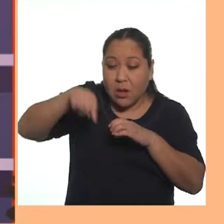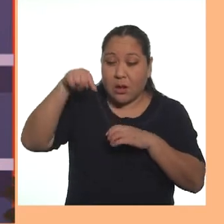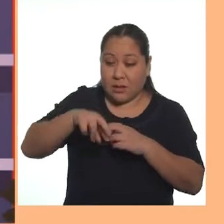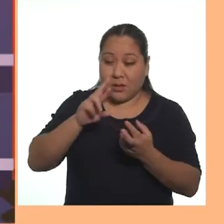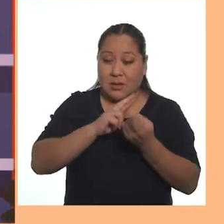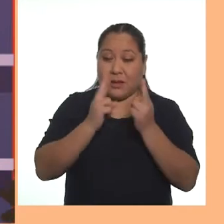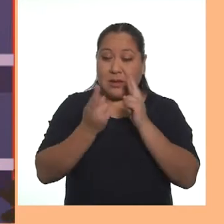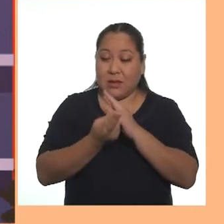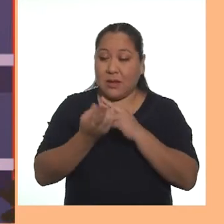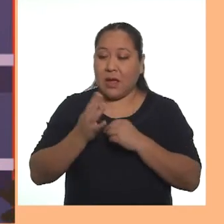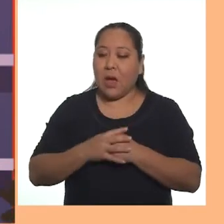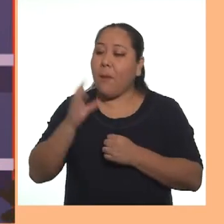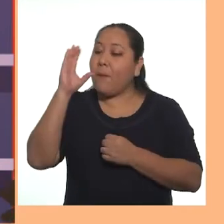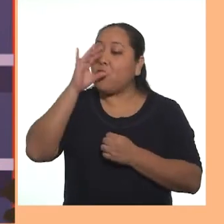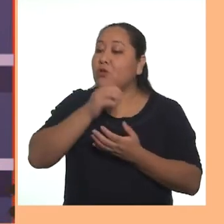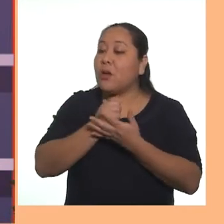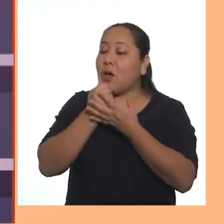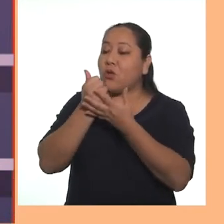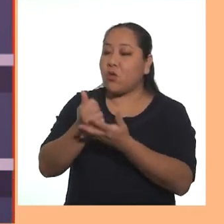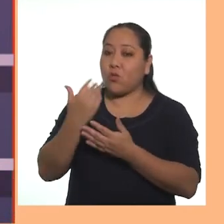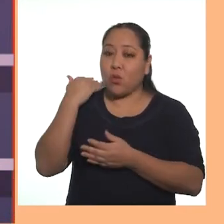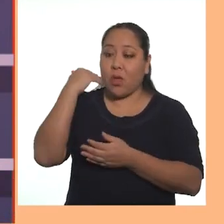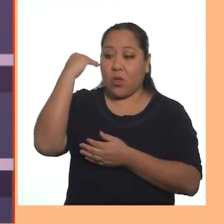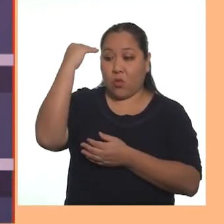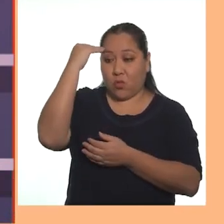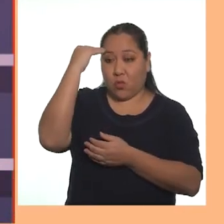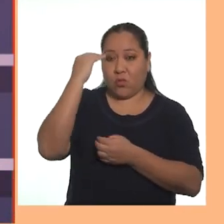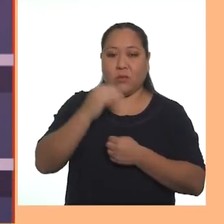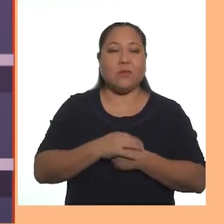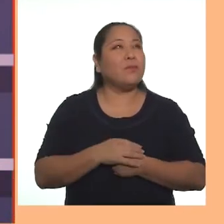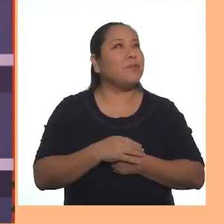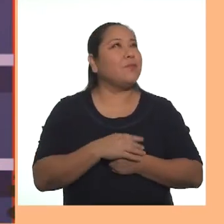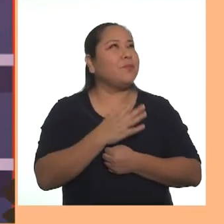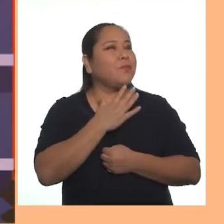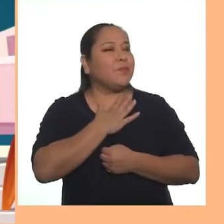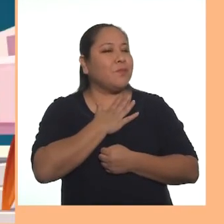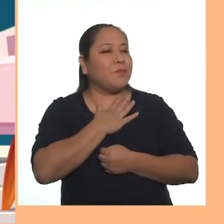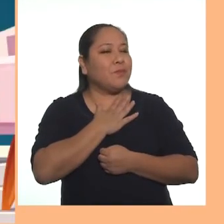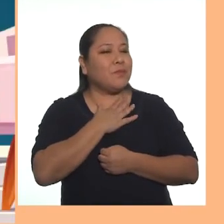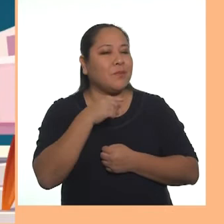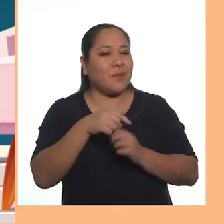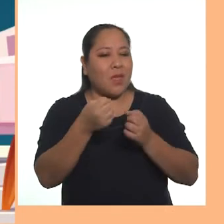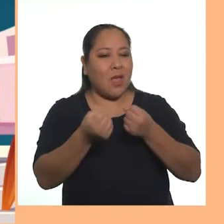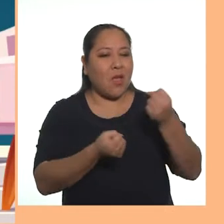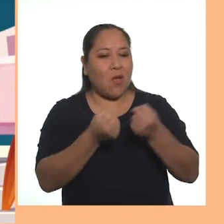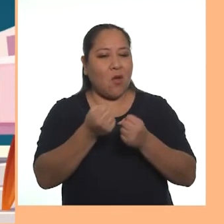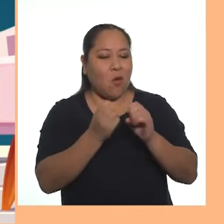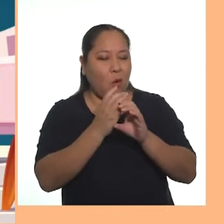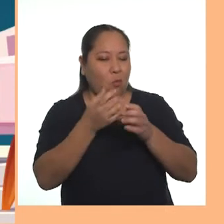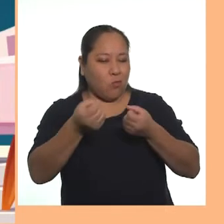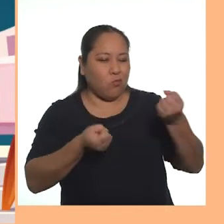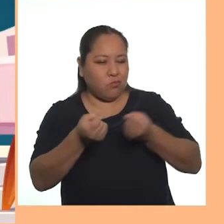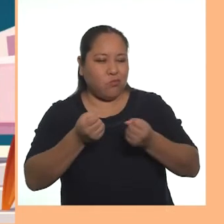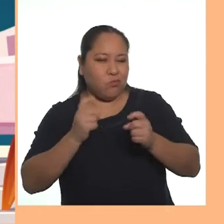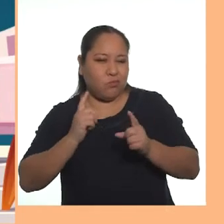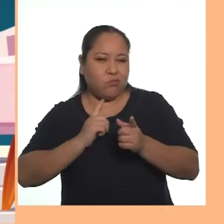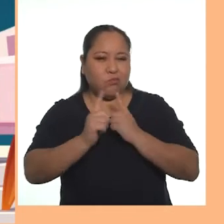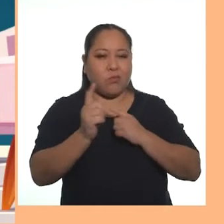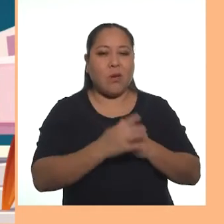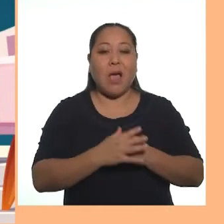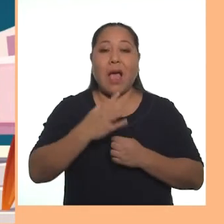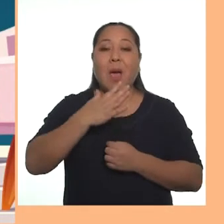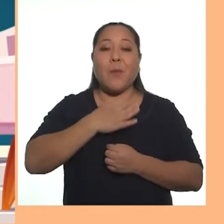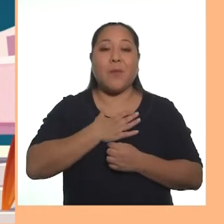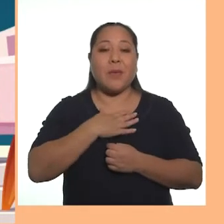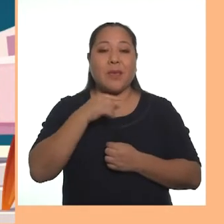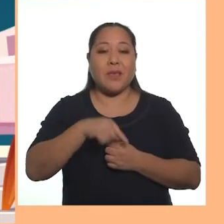perforar el material reciclado busquen la ayuda de un adulto a mí me salió un auto de fórmula